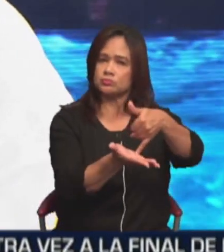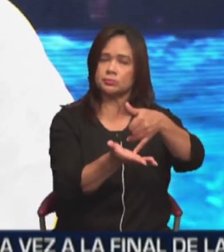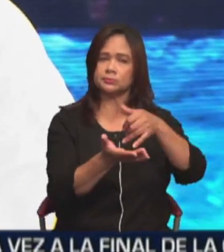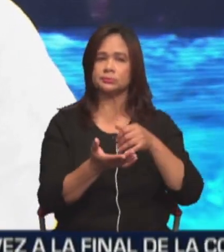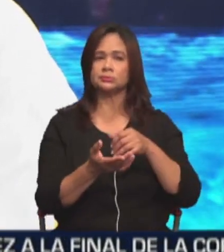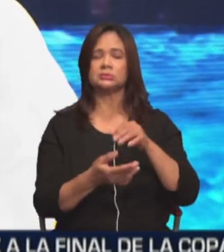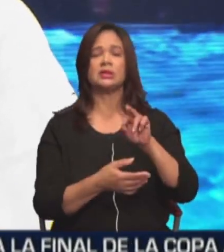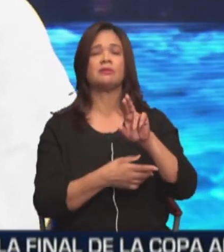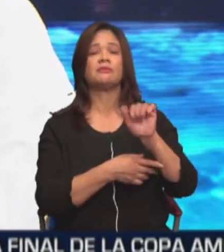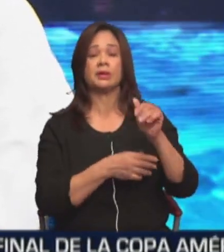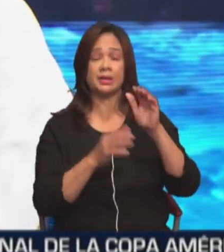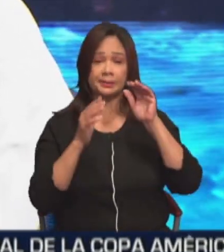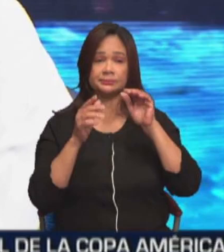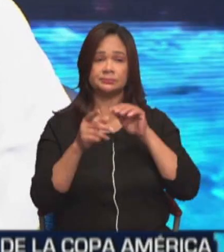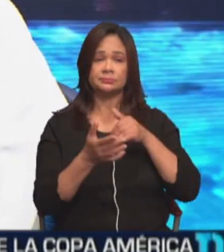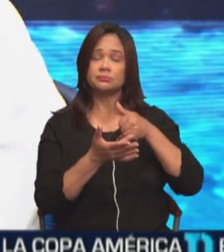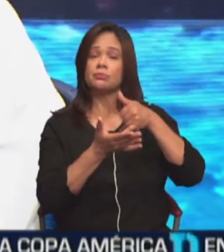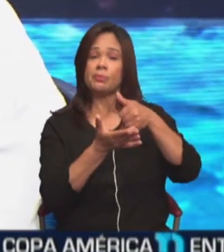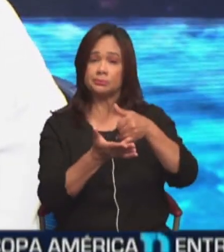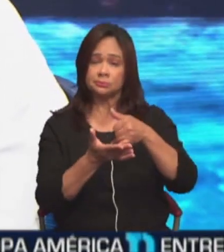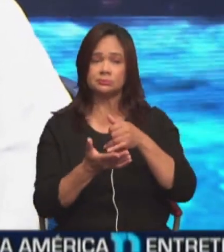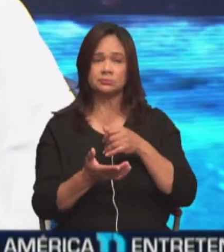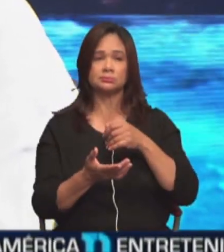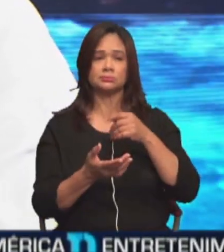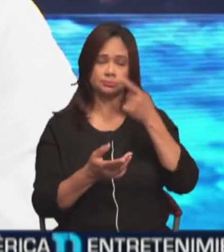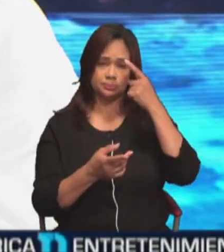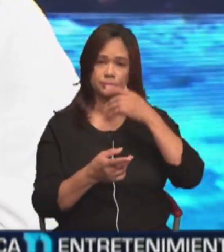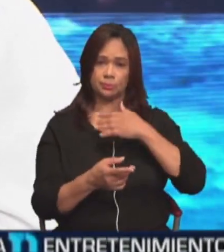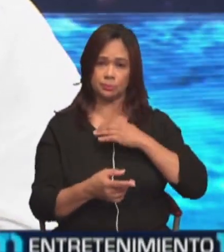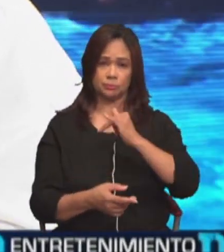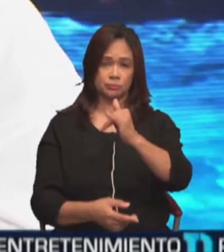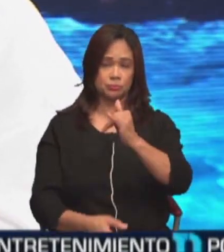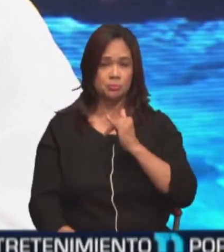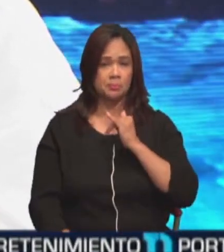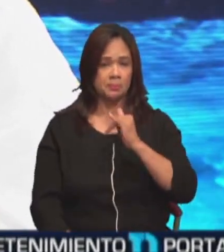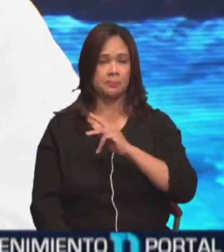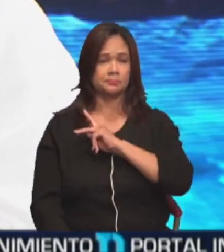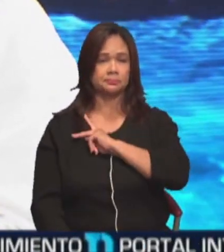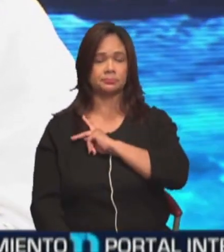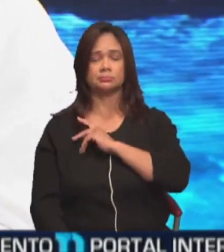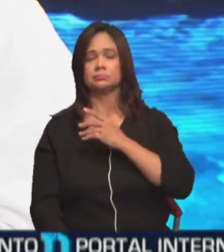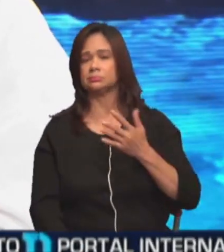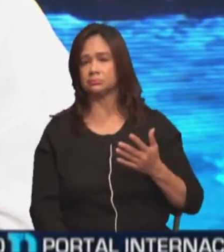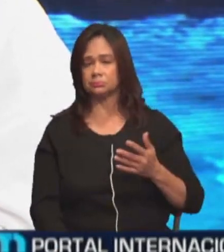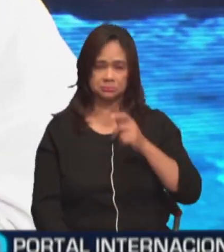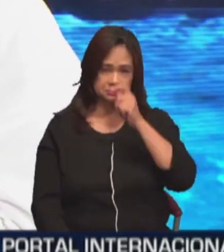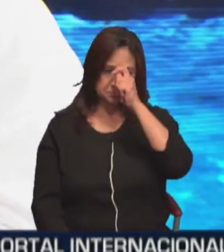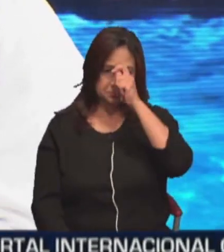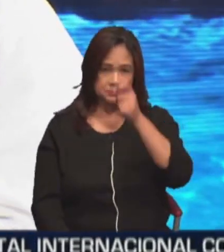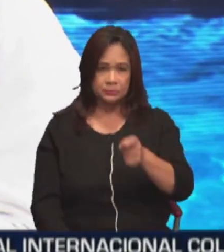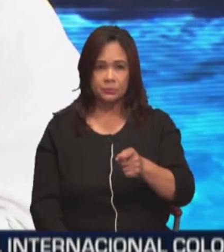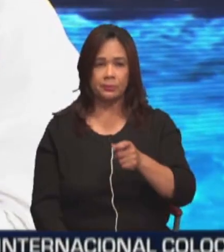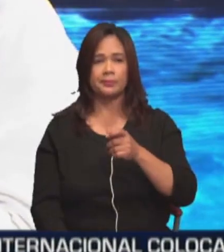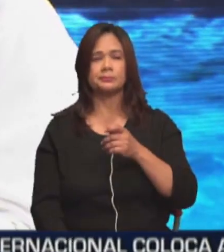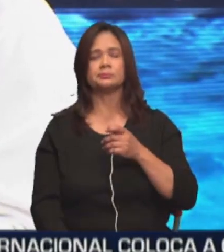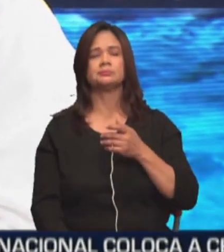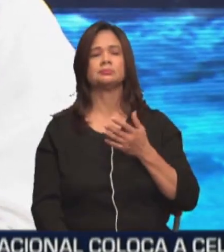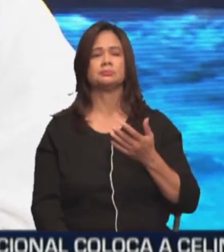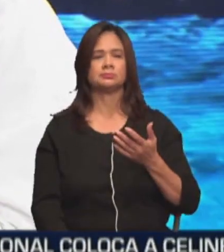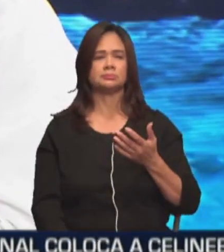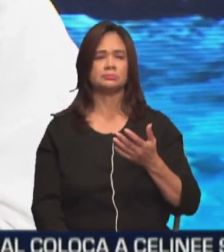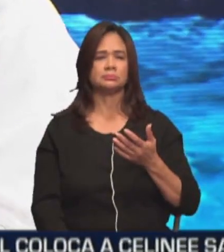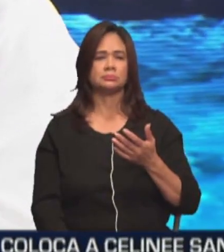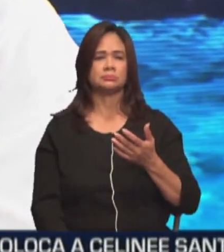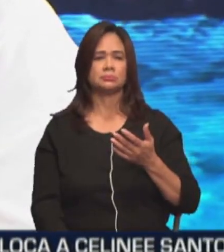Esta feria está dedicada a alguien muy apreciado por ti y por mí, en lo personal, por, me quito el sombrero que no usamos, pero de verdad de